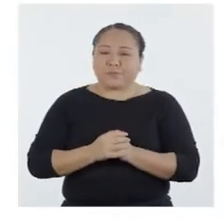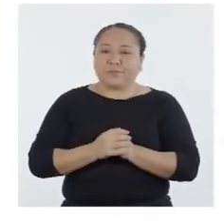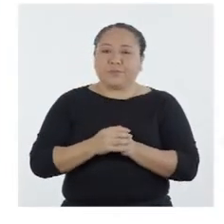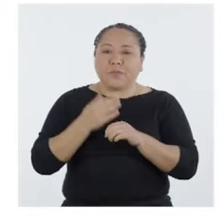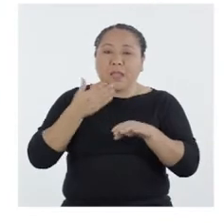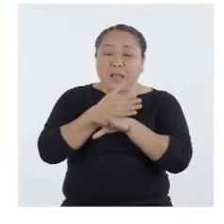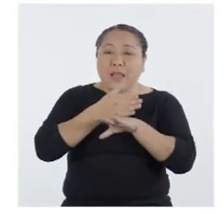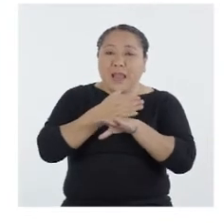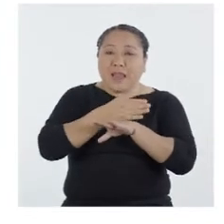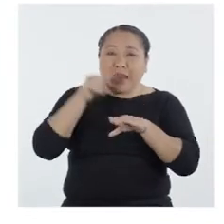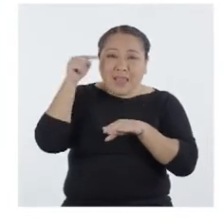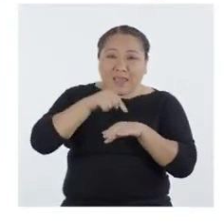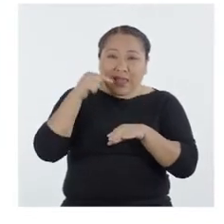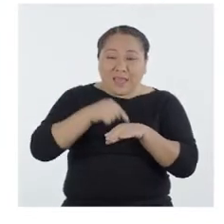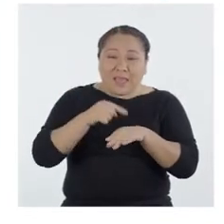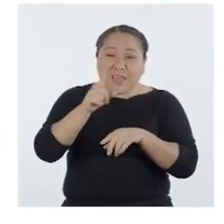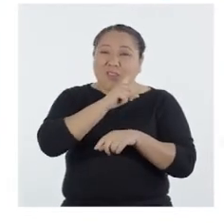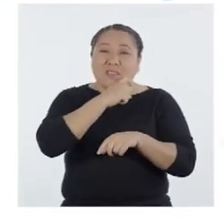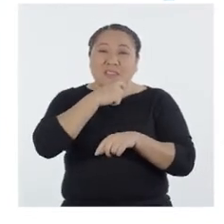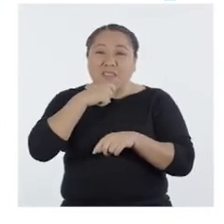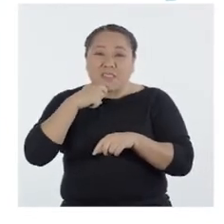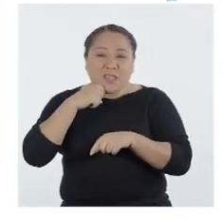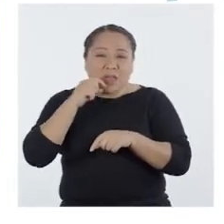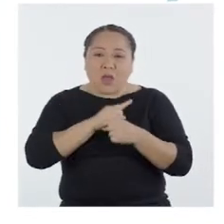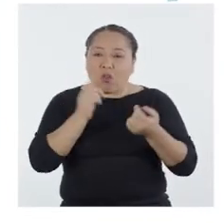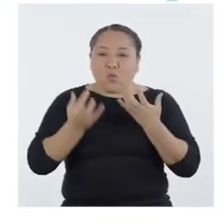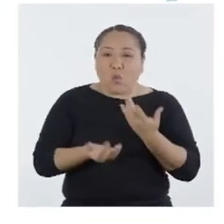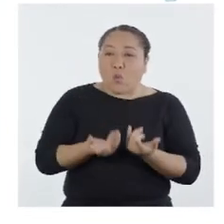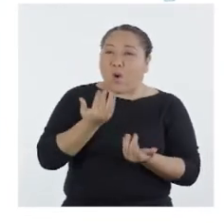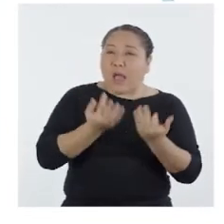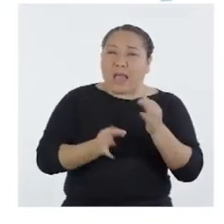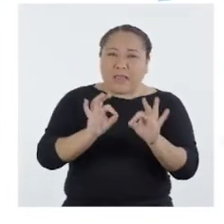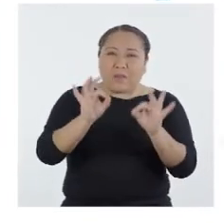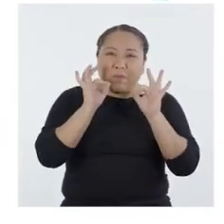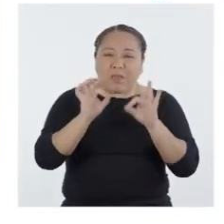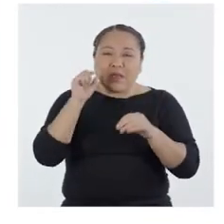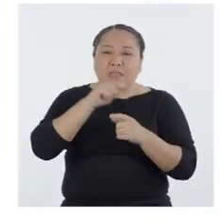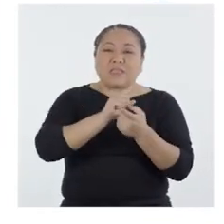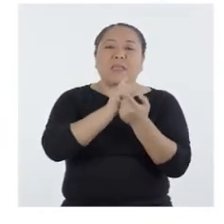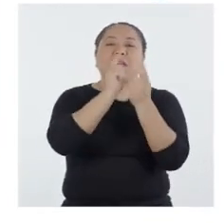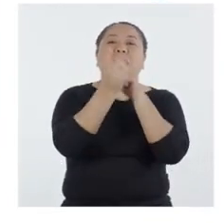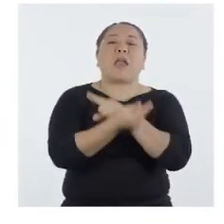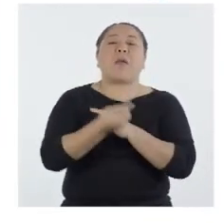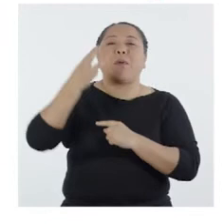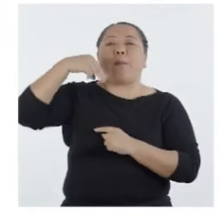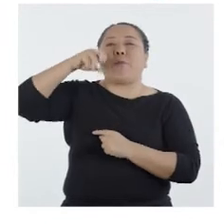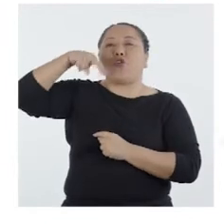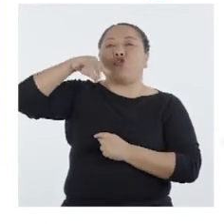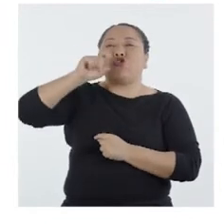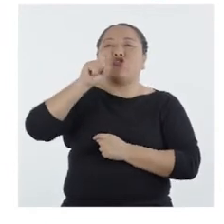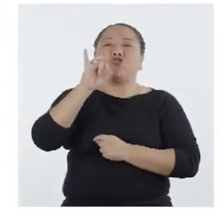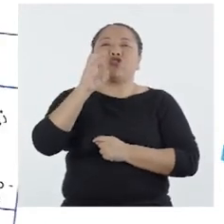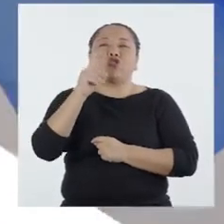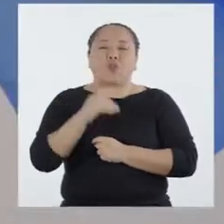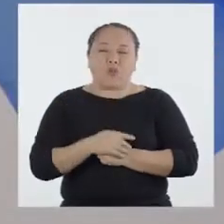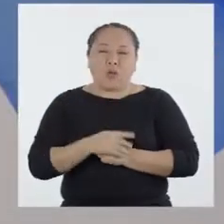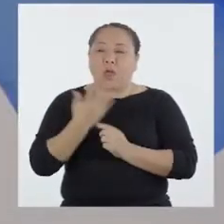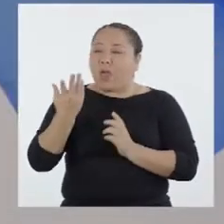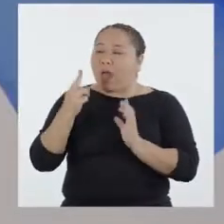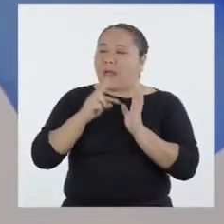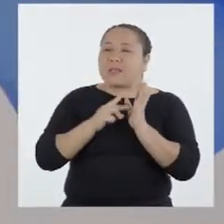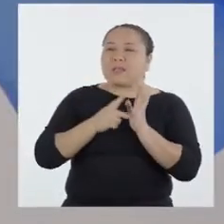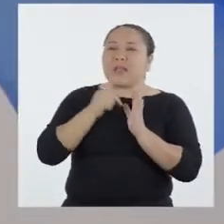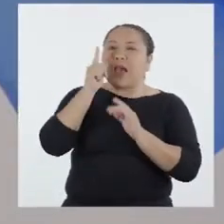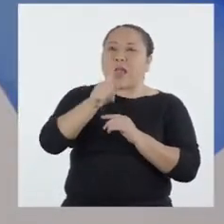la leña que no está totalmente seca no arde debidamente y se convierte en monóxido de carbono. O